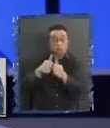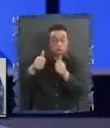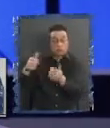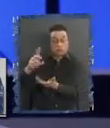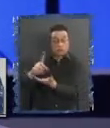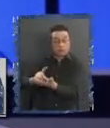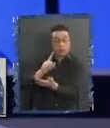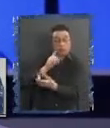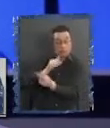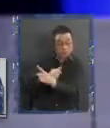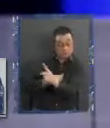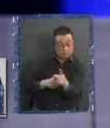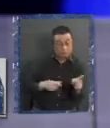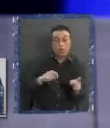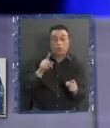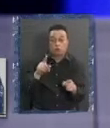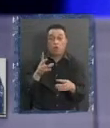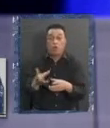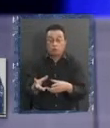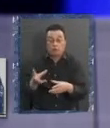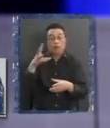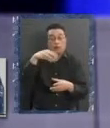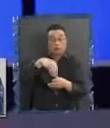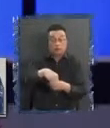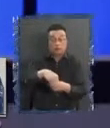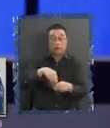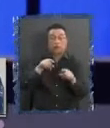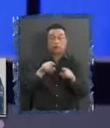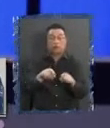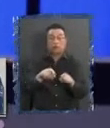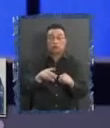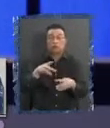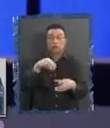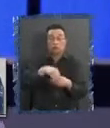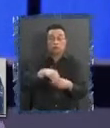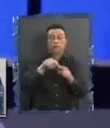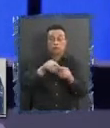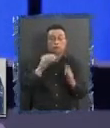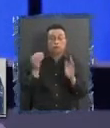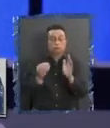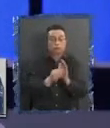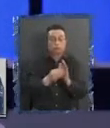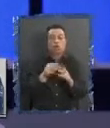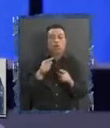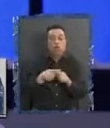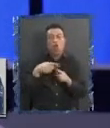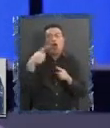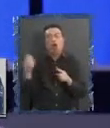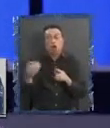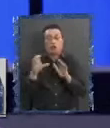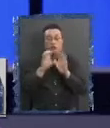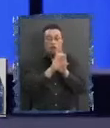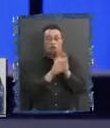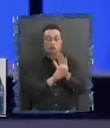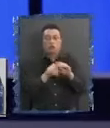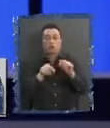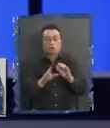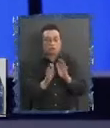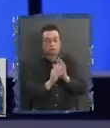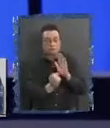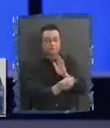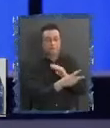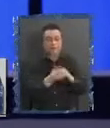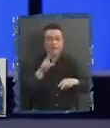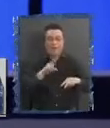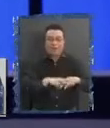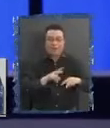están dentro de la fijado a partir de la otra Constitución la que estamos dejando de lado. Entonces,